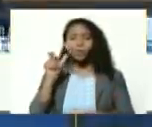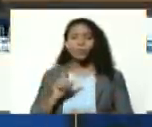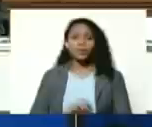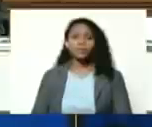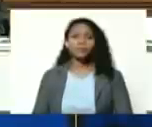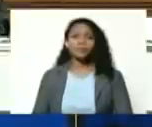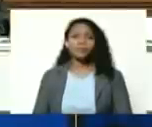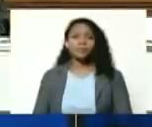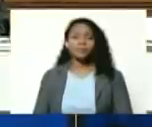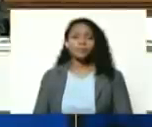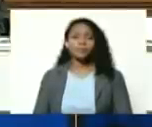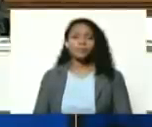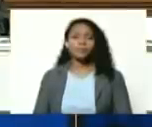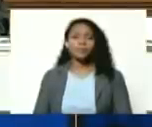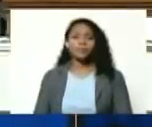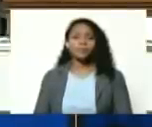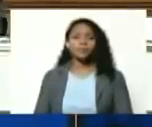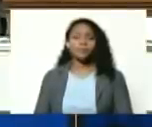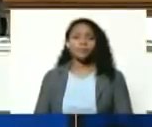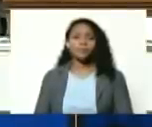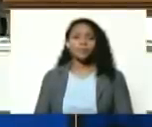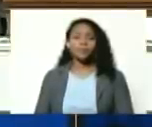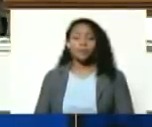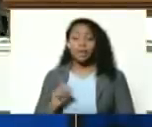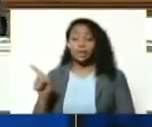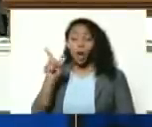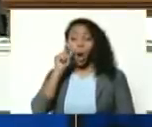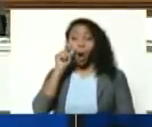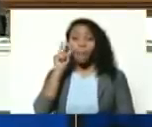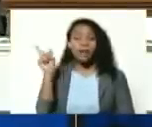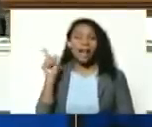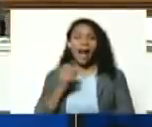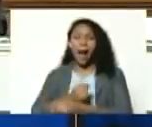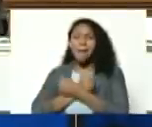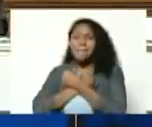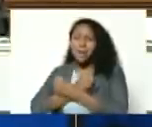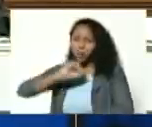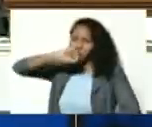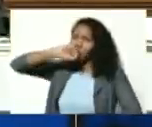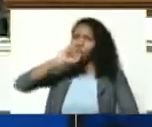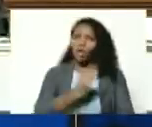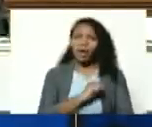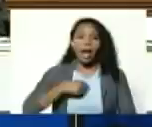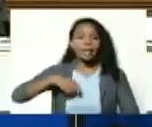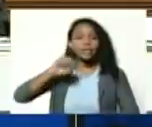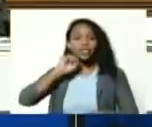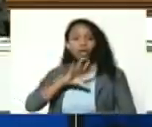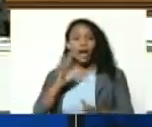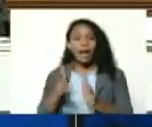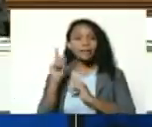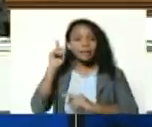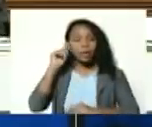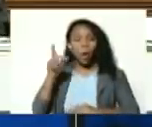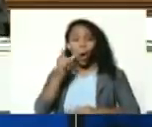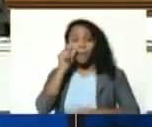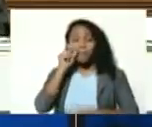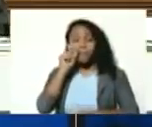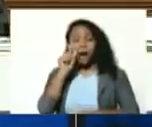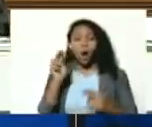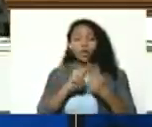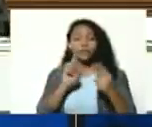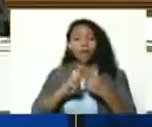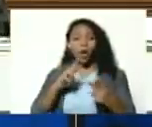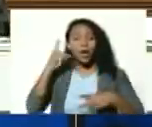Pietri que era un hombre que amaba la historia a pesar de ser un hombre conservador en sus ideas